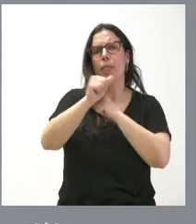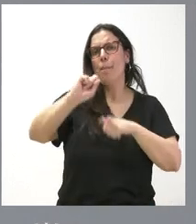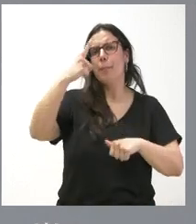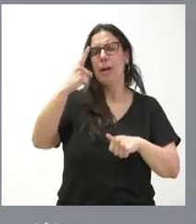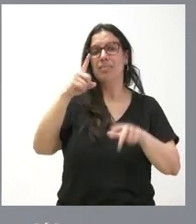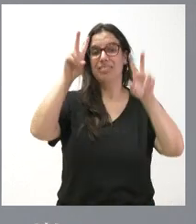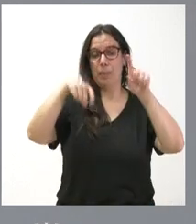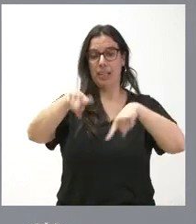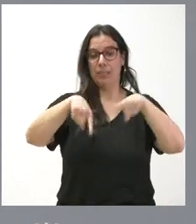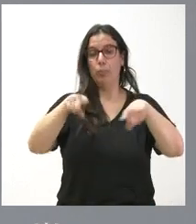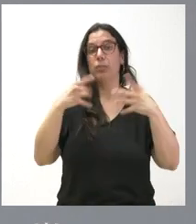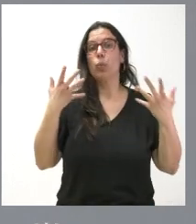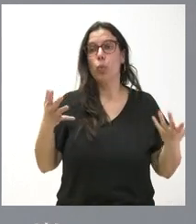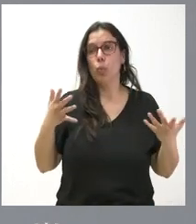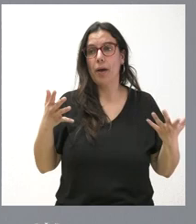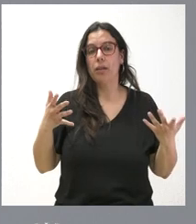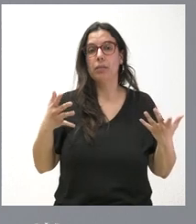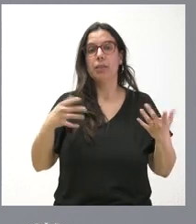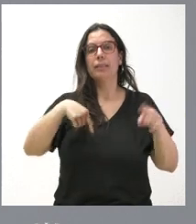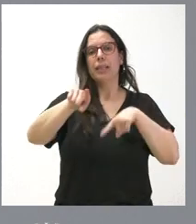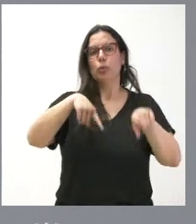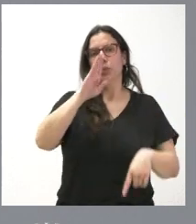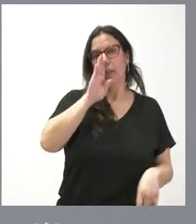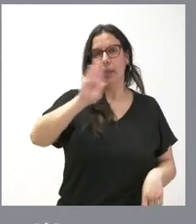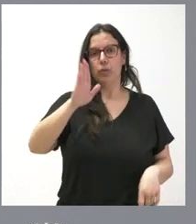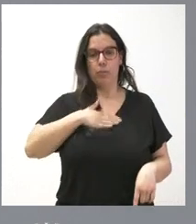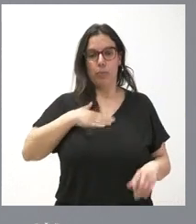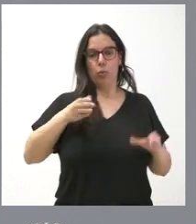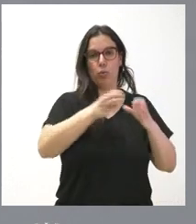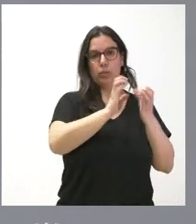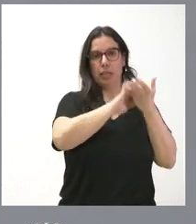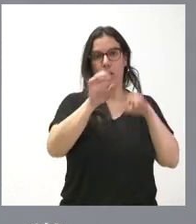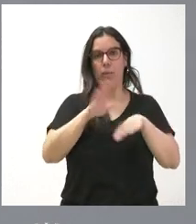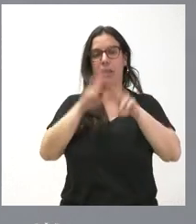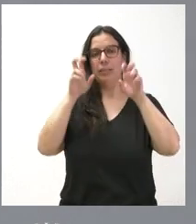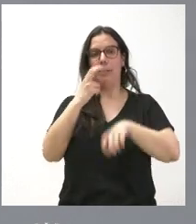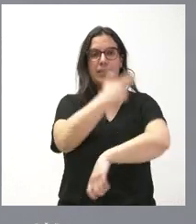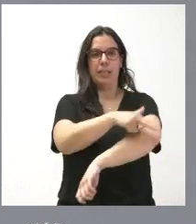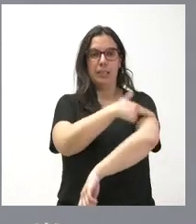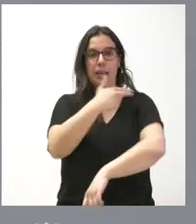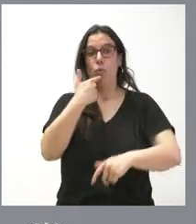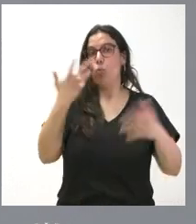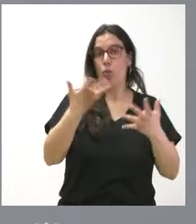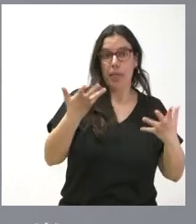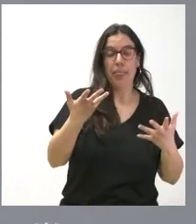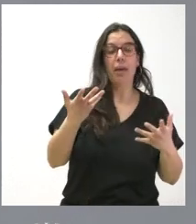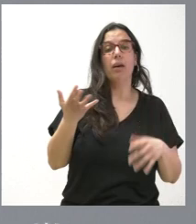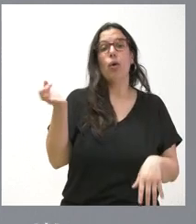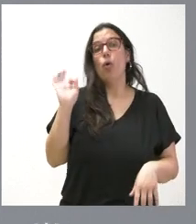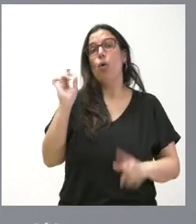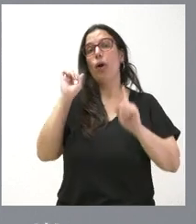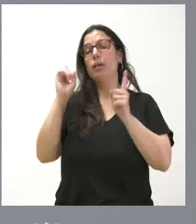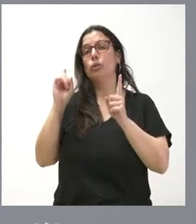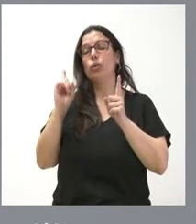transporte es el transporte directo desde la Junta de Castilla y León en materia sanitaria, bien sea el transporte de urgencias o, en este caso, el